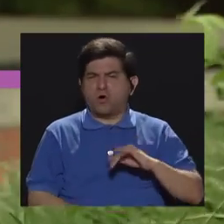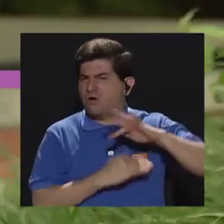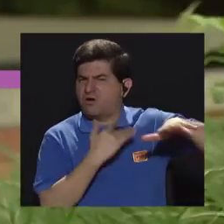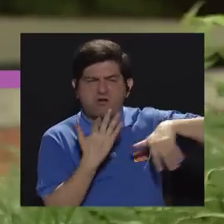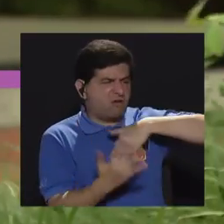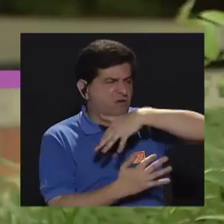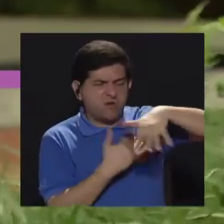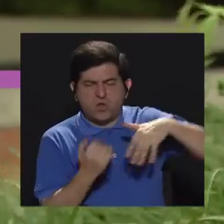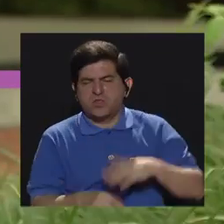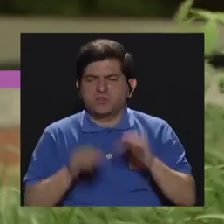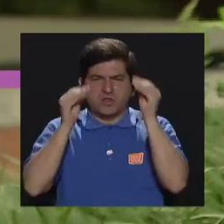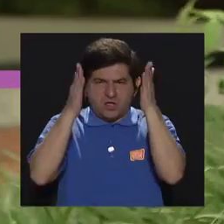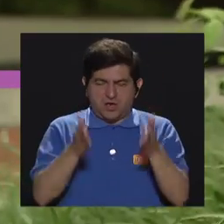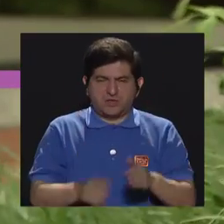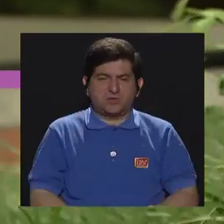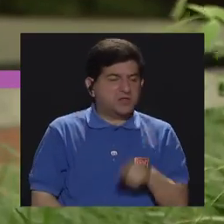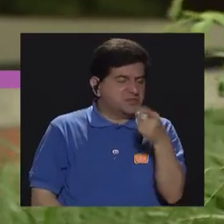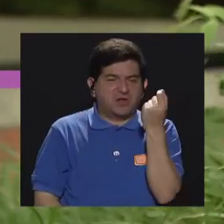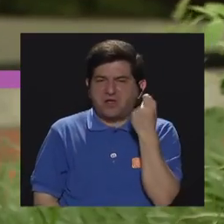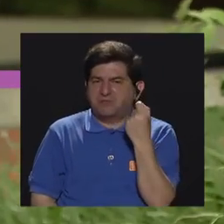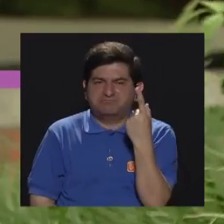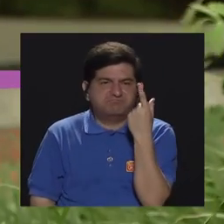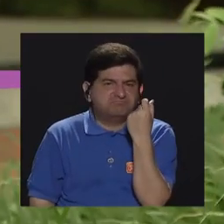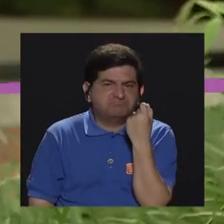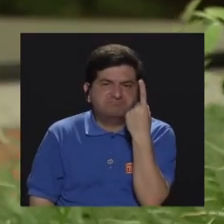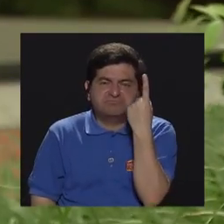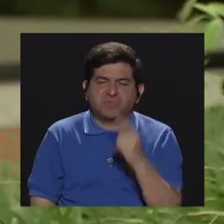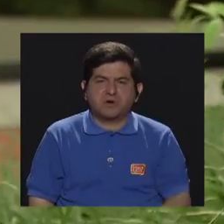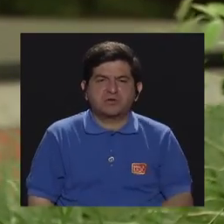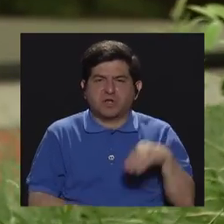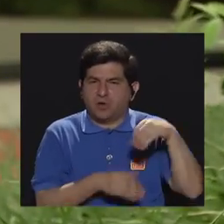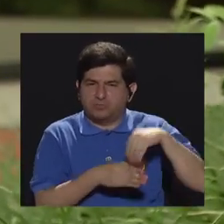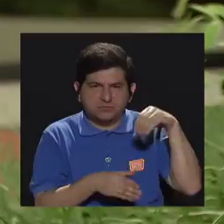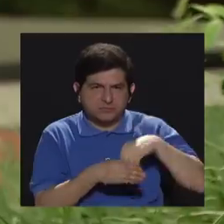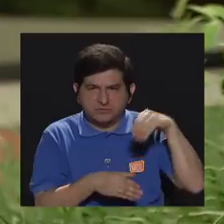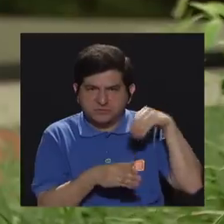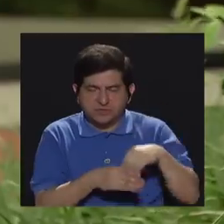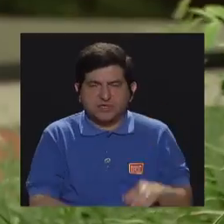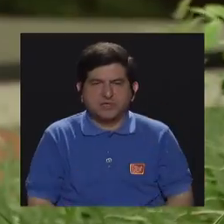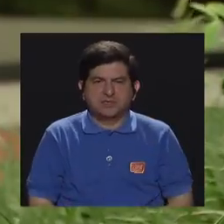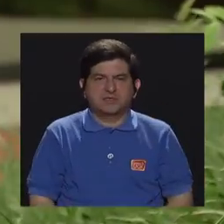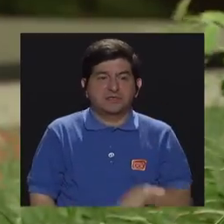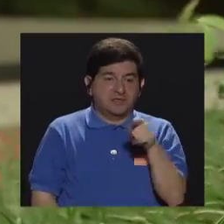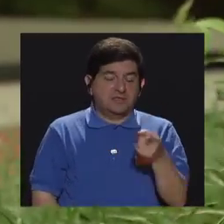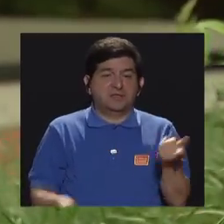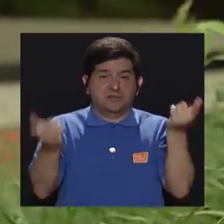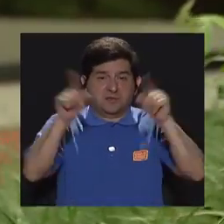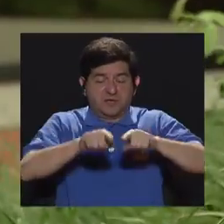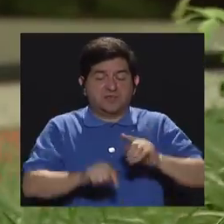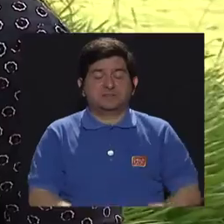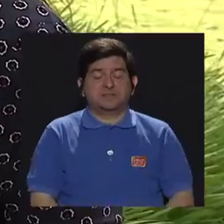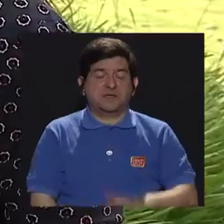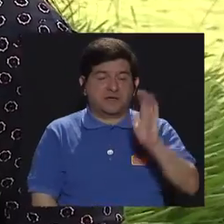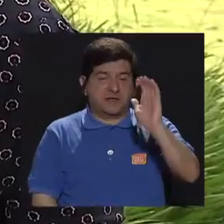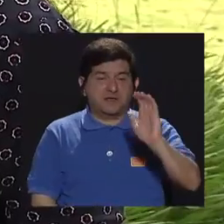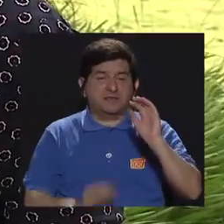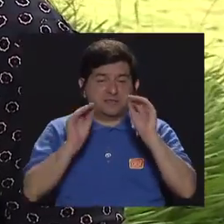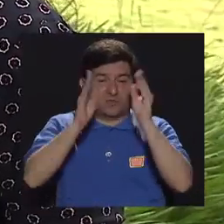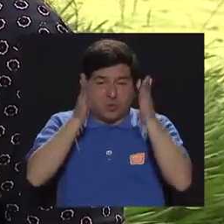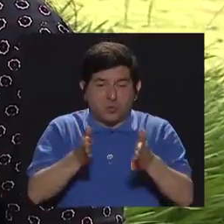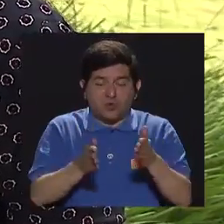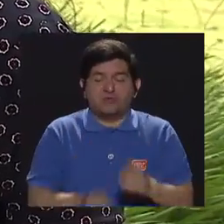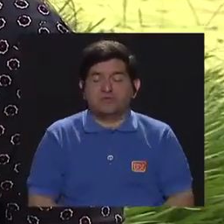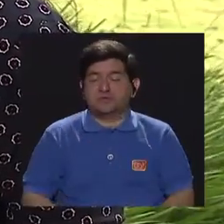interacción con el docente, si el niño no está comprendiendo algún contenido, ¿verdad?, que la niña le está dando, ¿cuáles